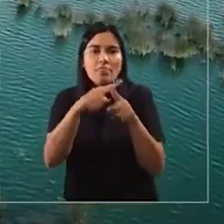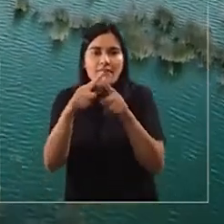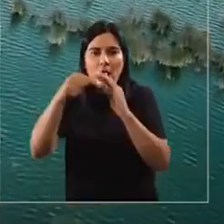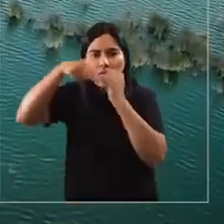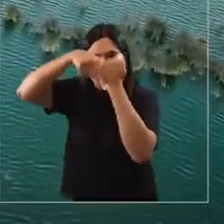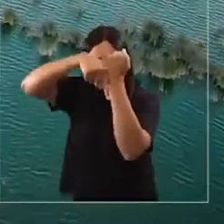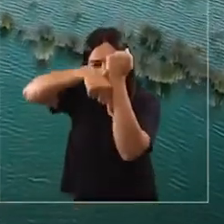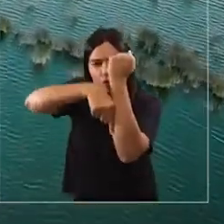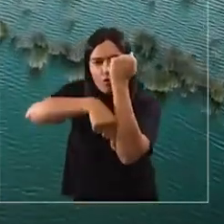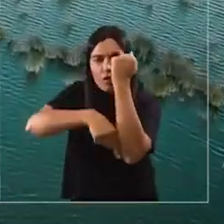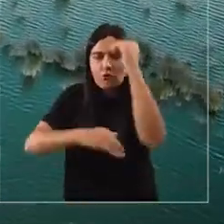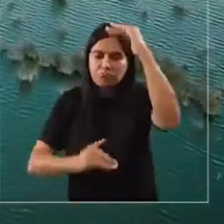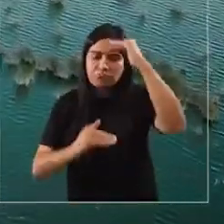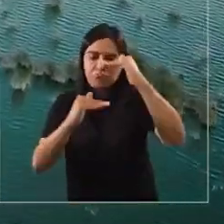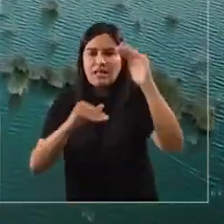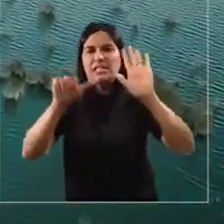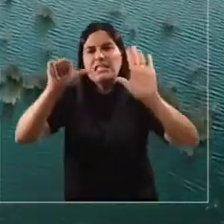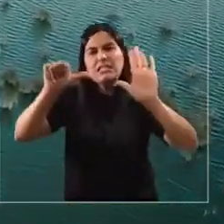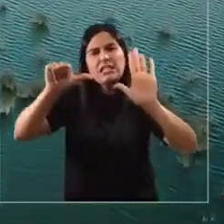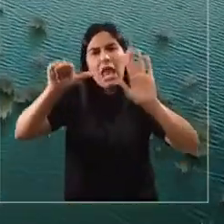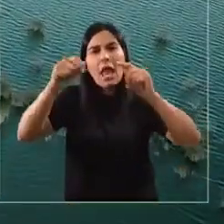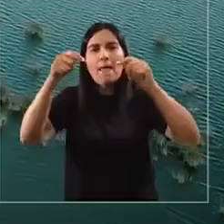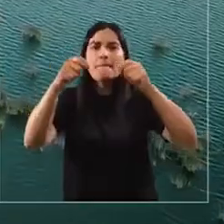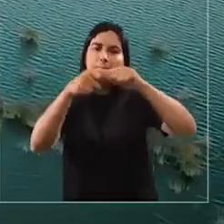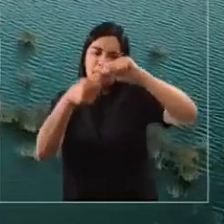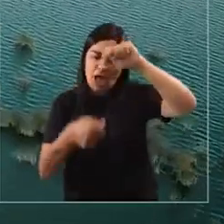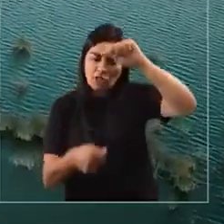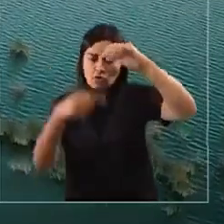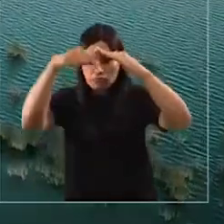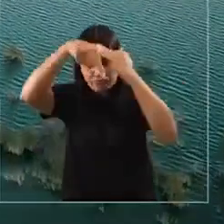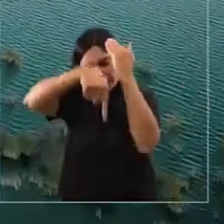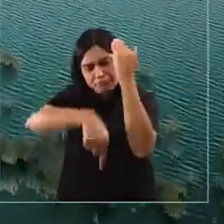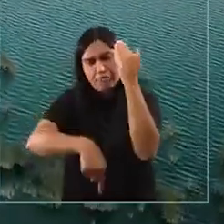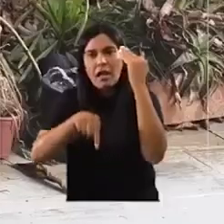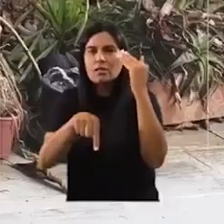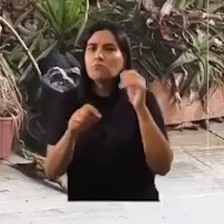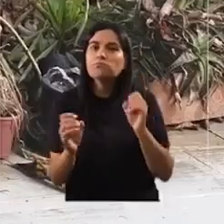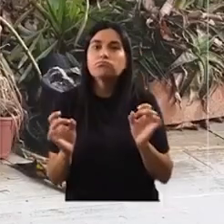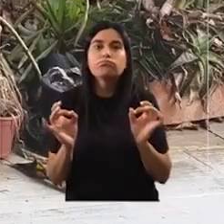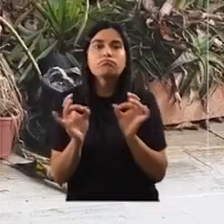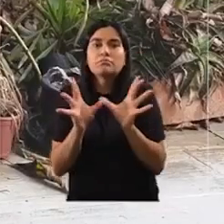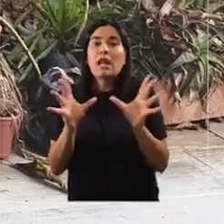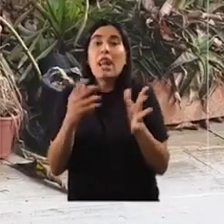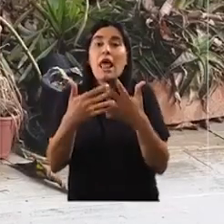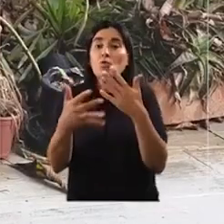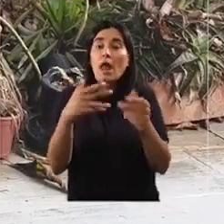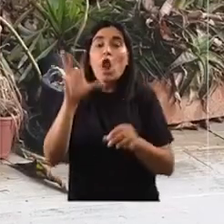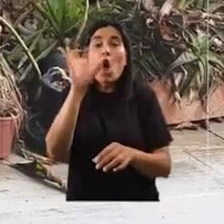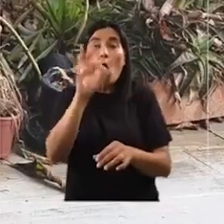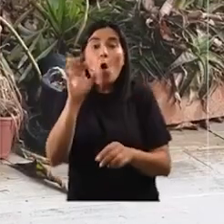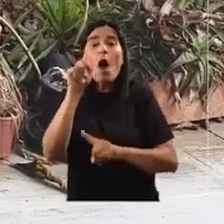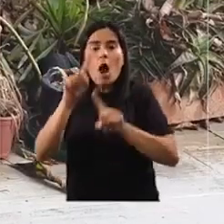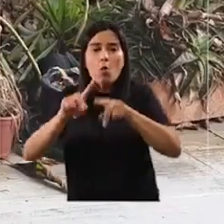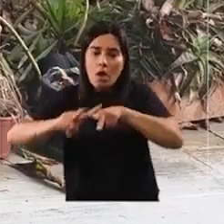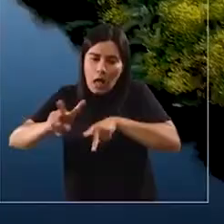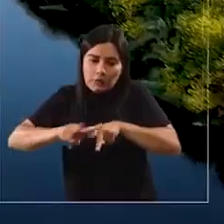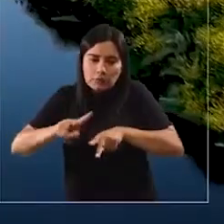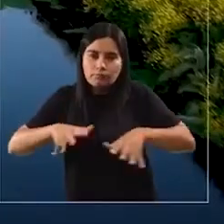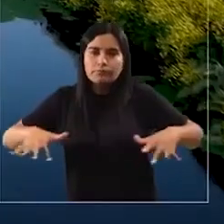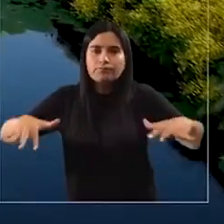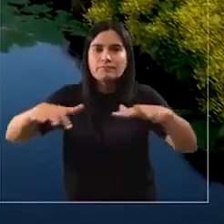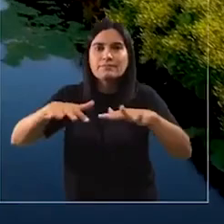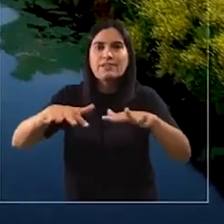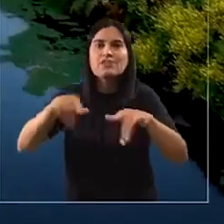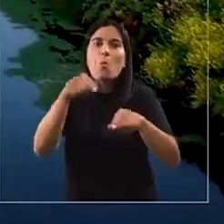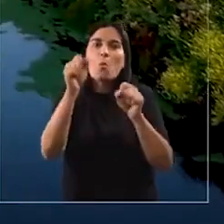distintas profundidades, hasta 6 metros. Puede ser de origen natural o artificial. Y los humedales